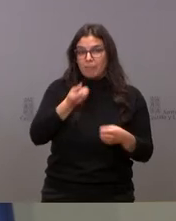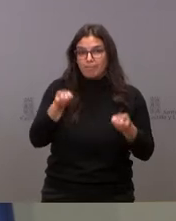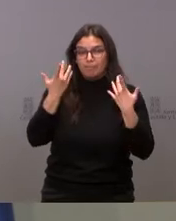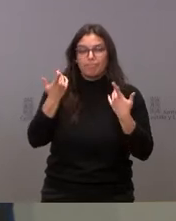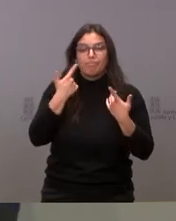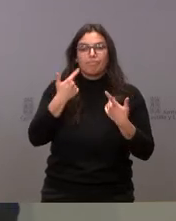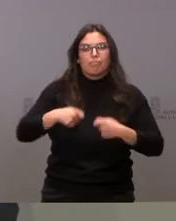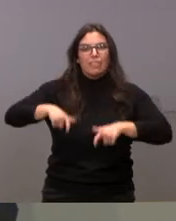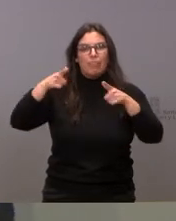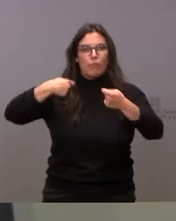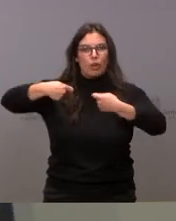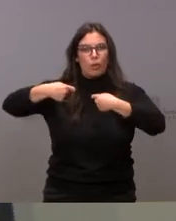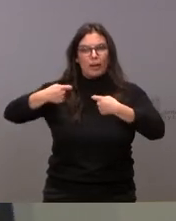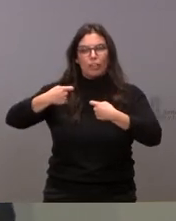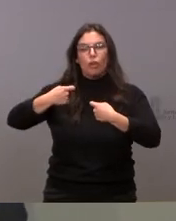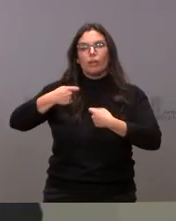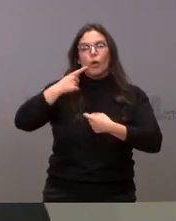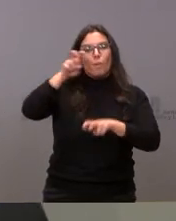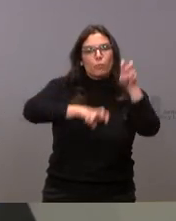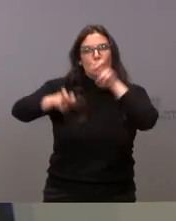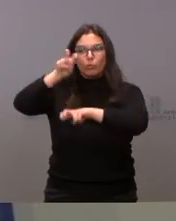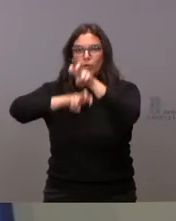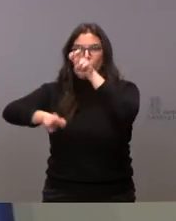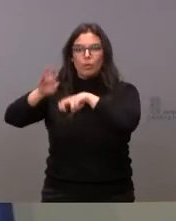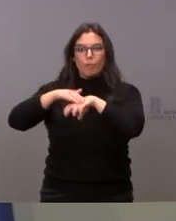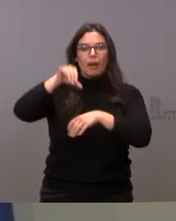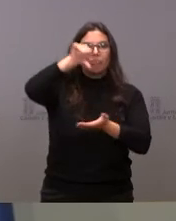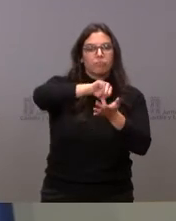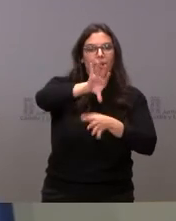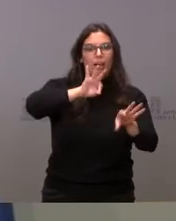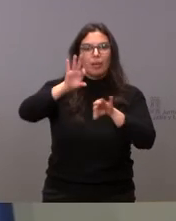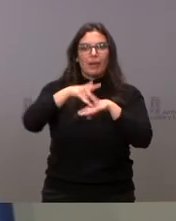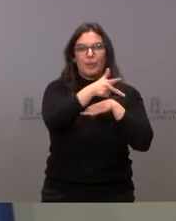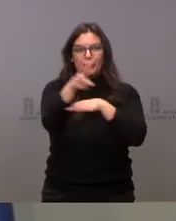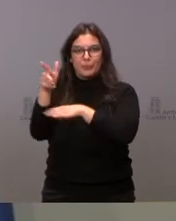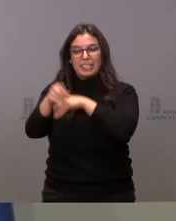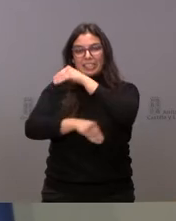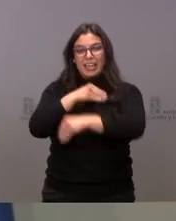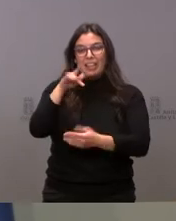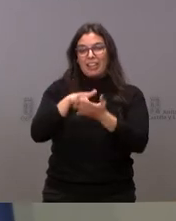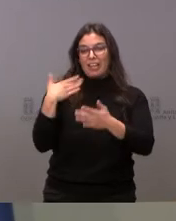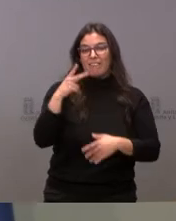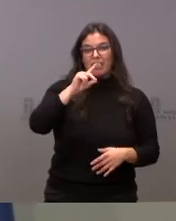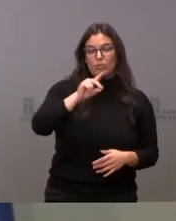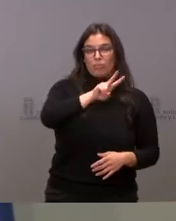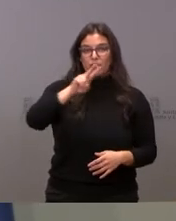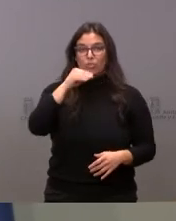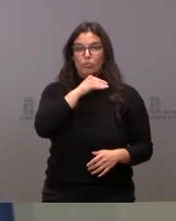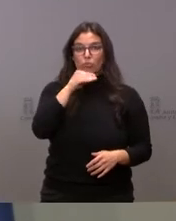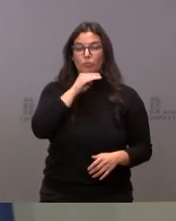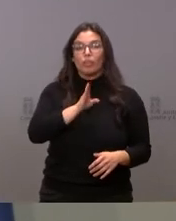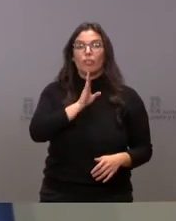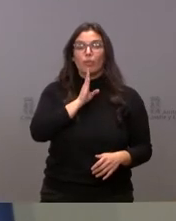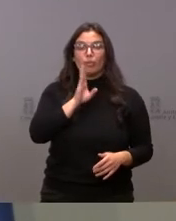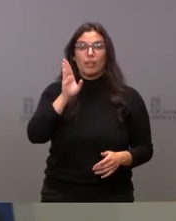plataforma comercial que se dedica a la captación de rodajes del mercado audiovisual que se llevó a cabo los días 21 y 22 de octubre en